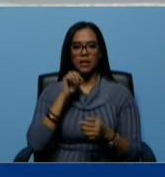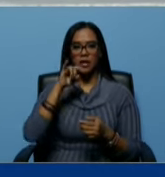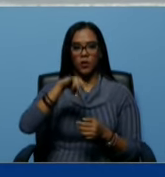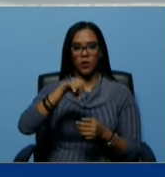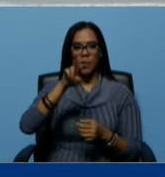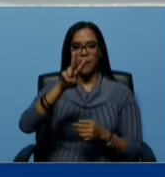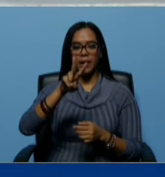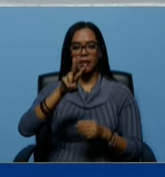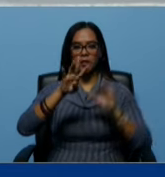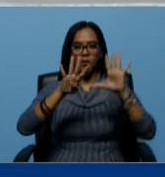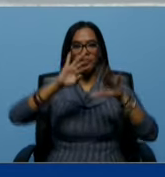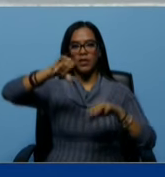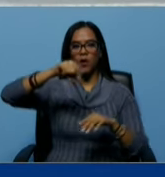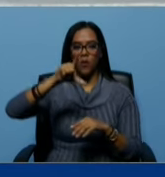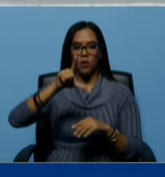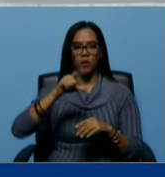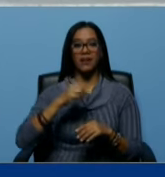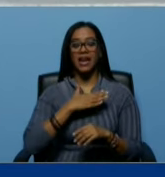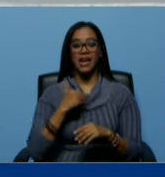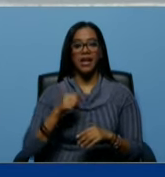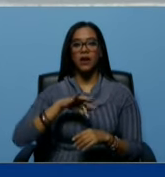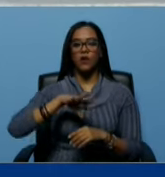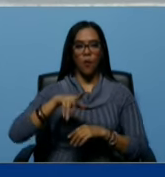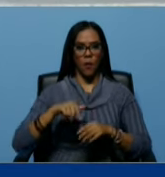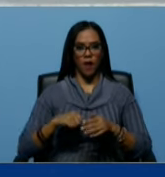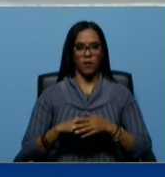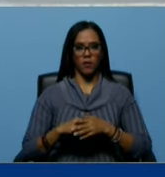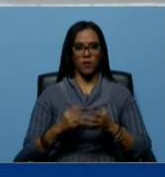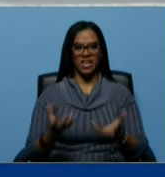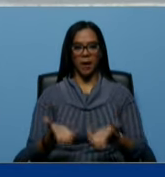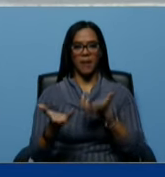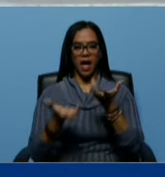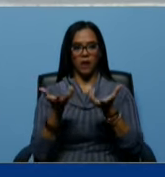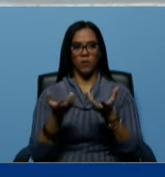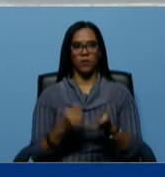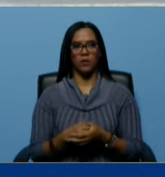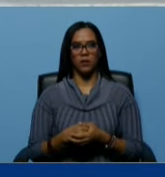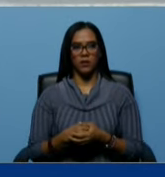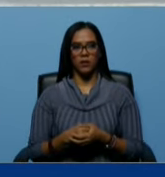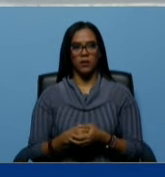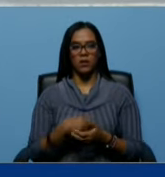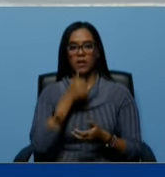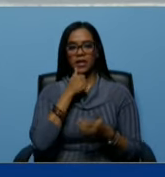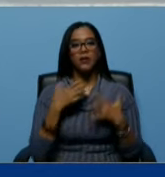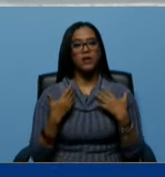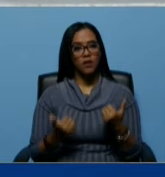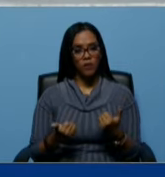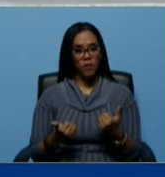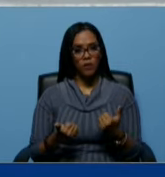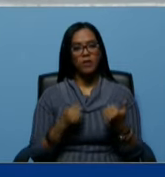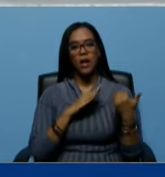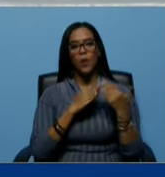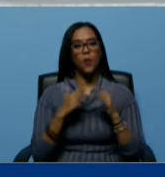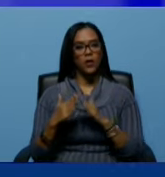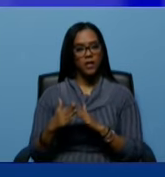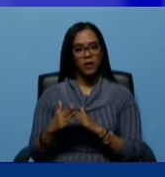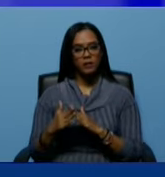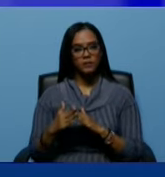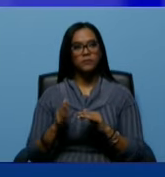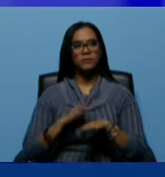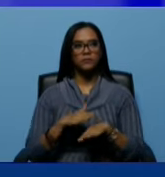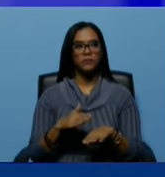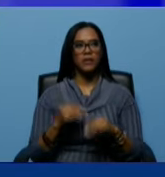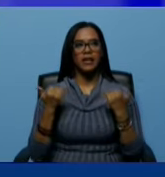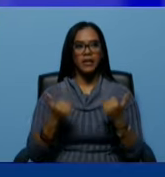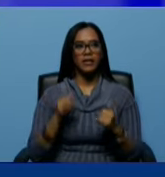trataron de asaltarlo y quemarlo y quien lo salvó la comunidad porque ya